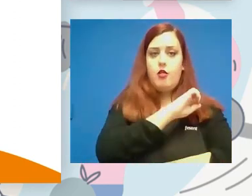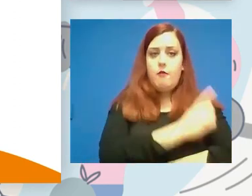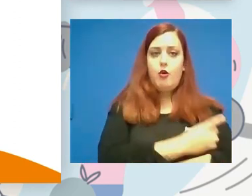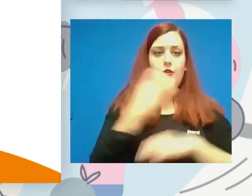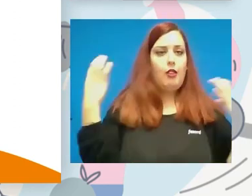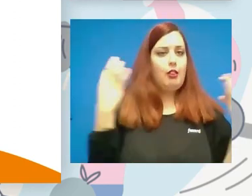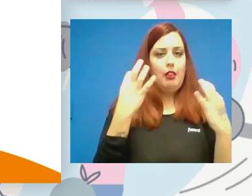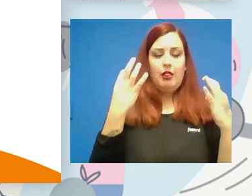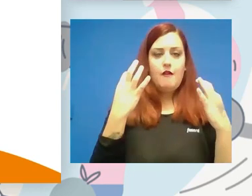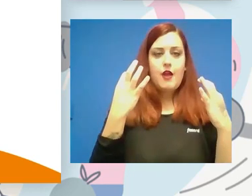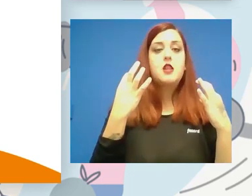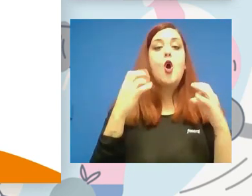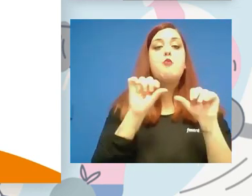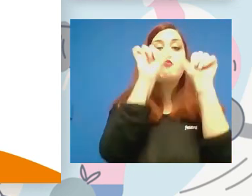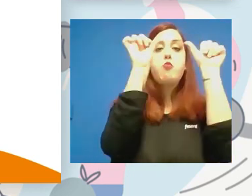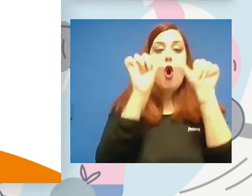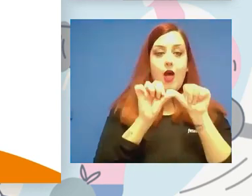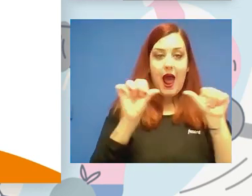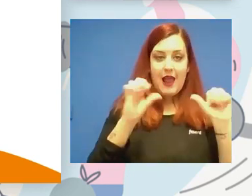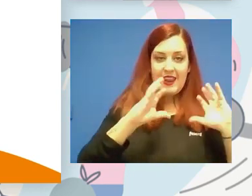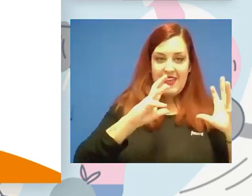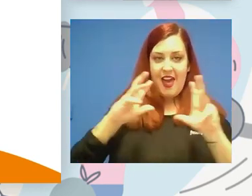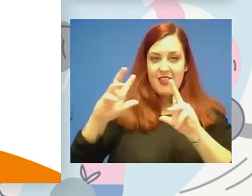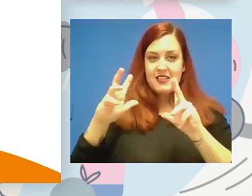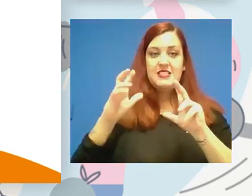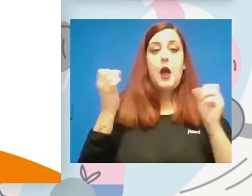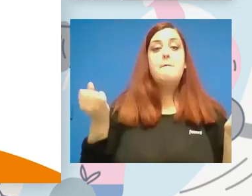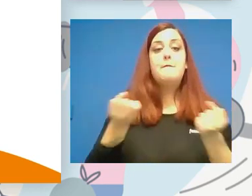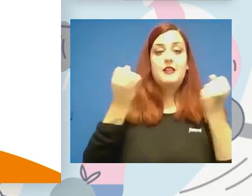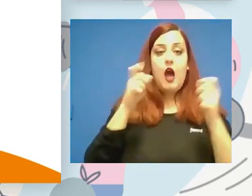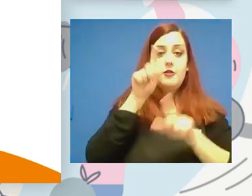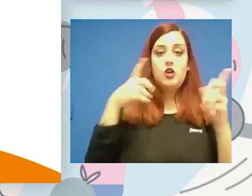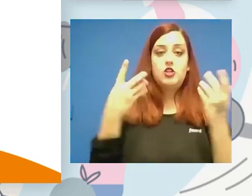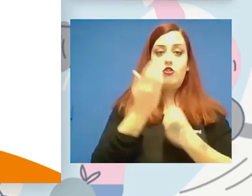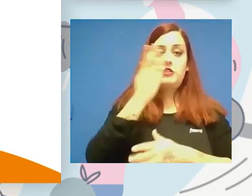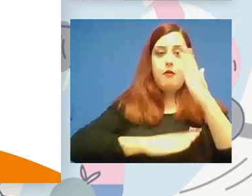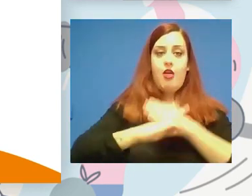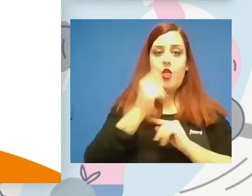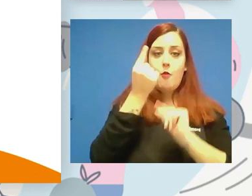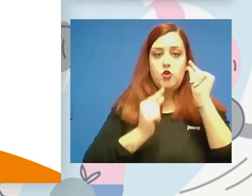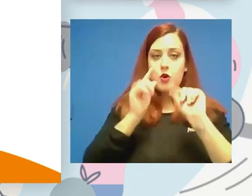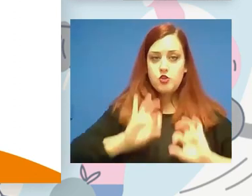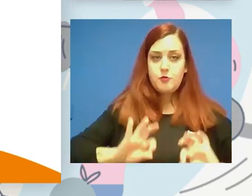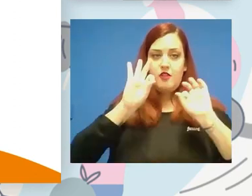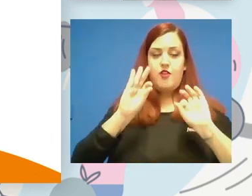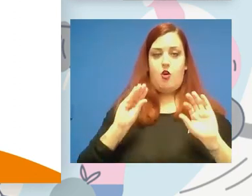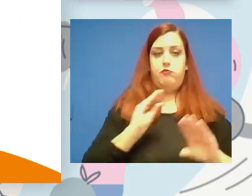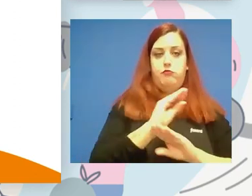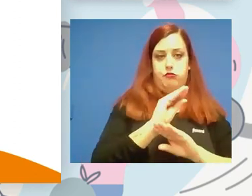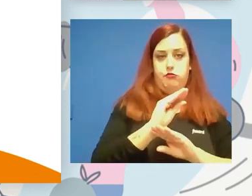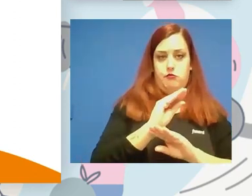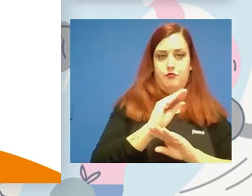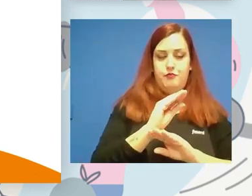necesariamente las modalidades practicadas por personas con discapacidad y consignarse un presupuesto específico para dicha modalidad de personas con